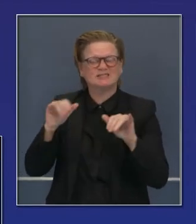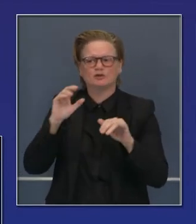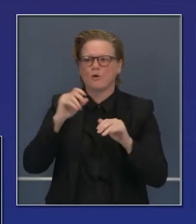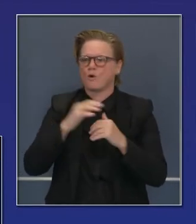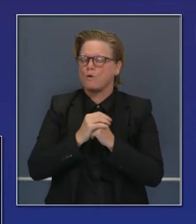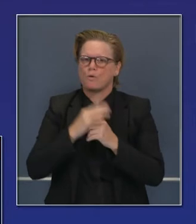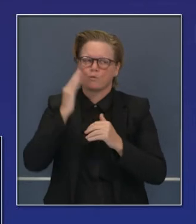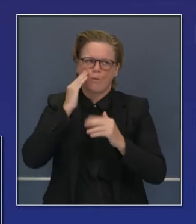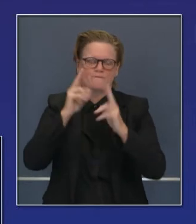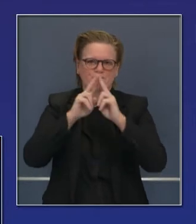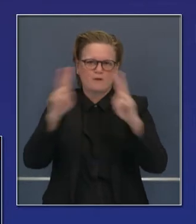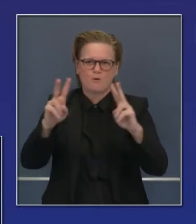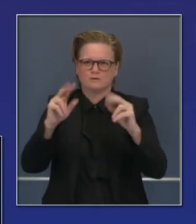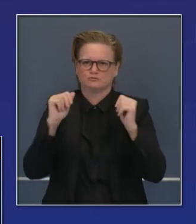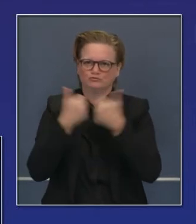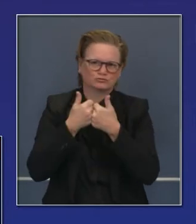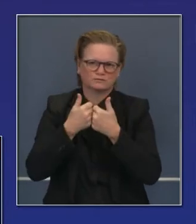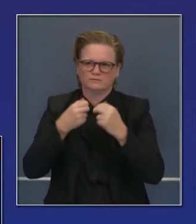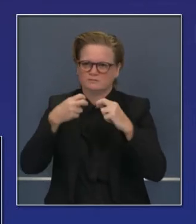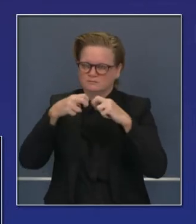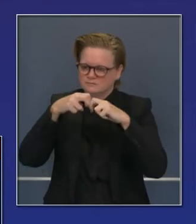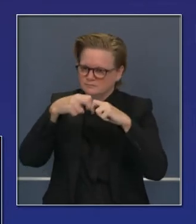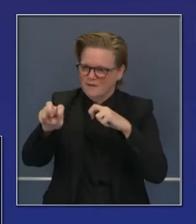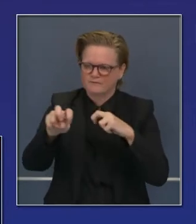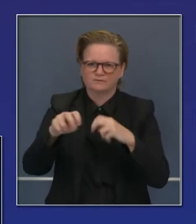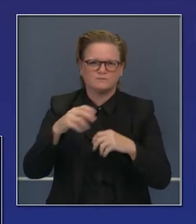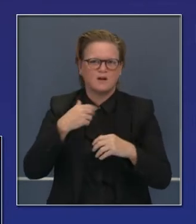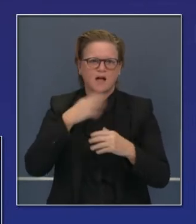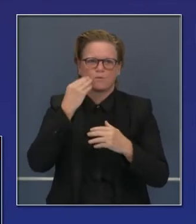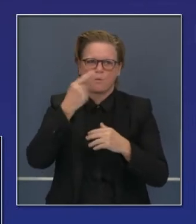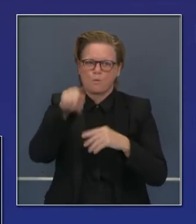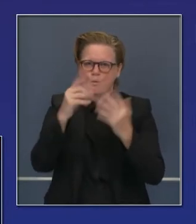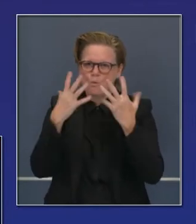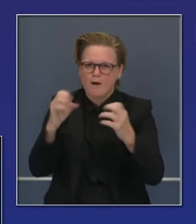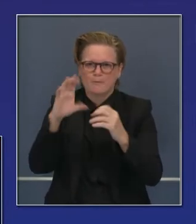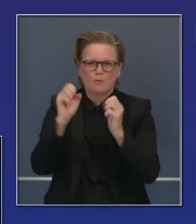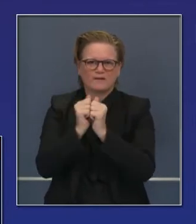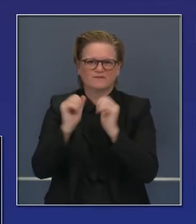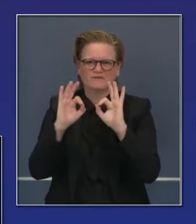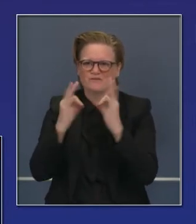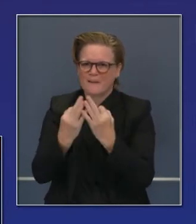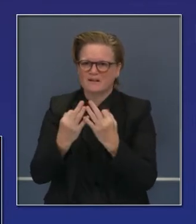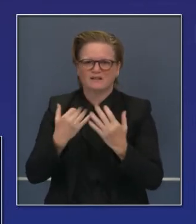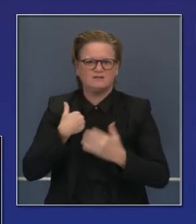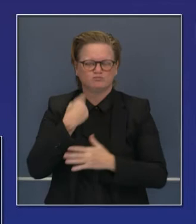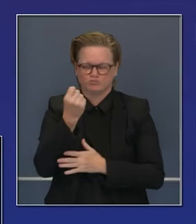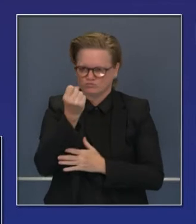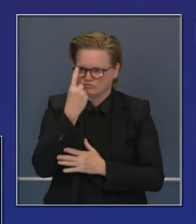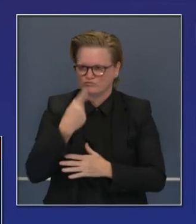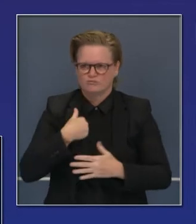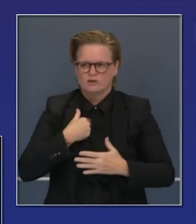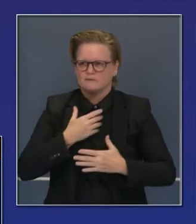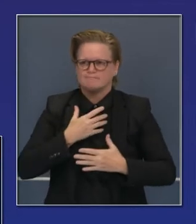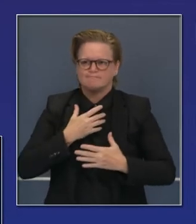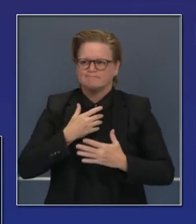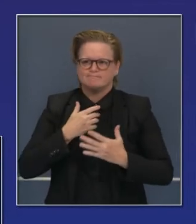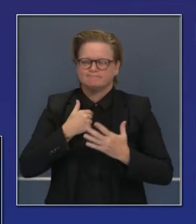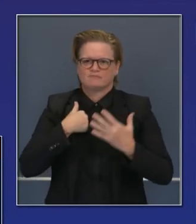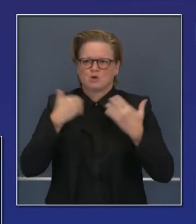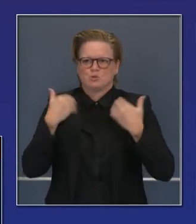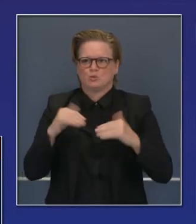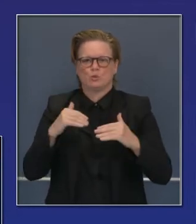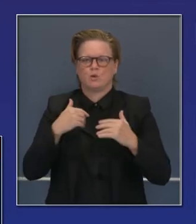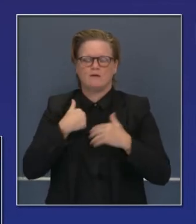en estos días festivos, en esta temporada del fin de año. Disculpen ese comentario personal, pero sinceramente que